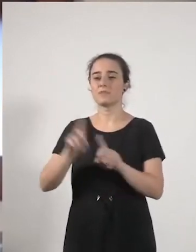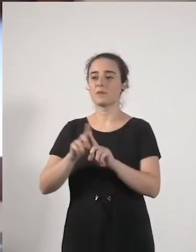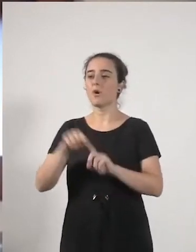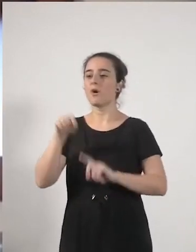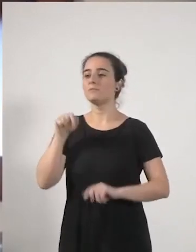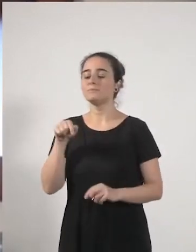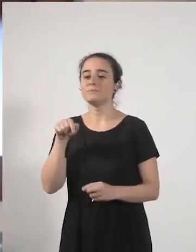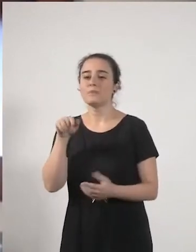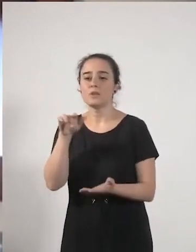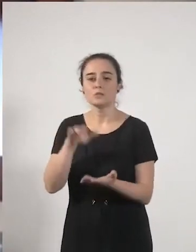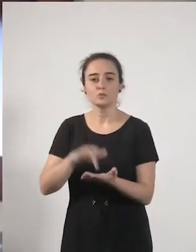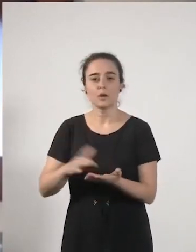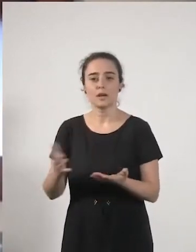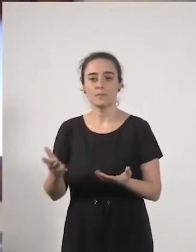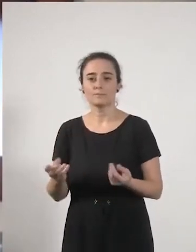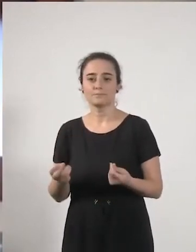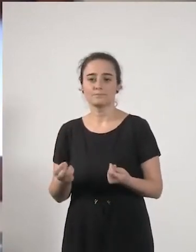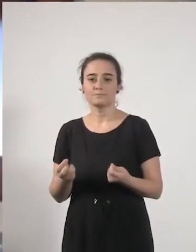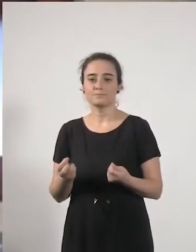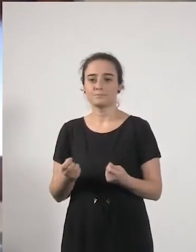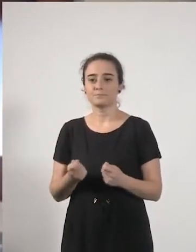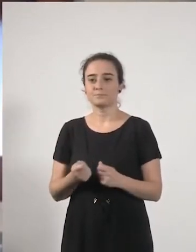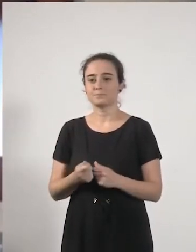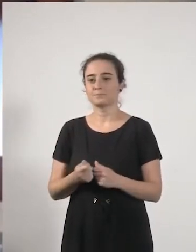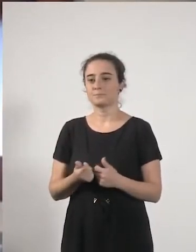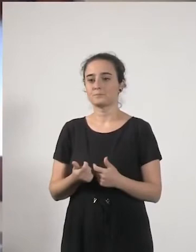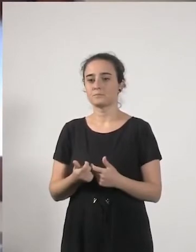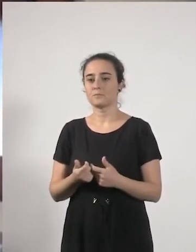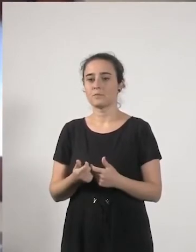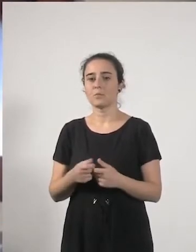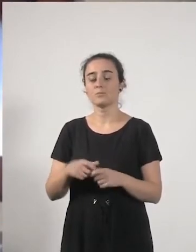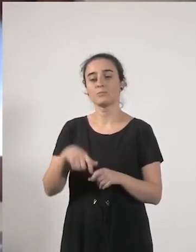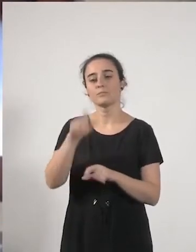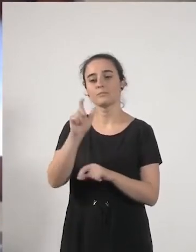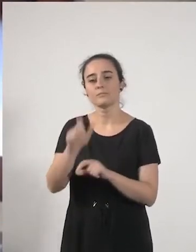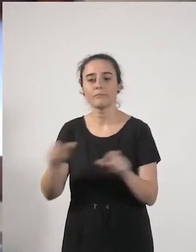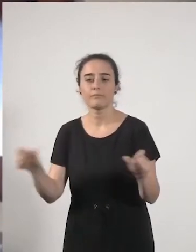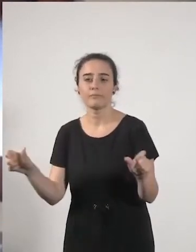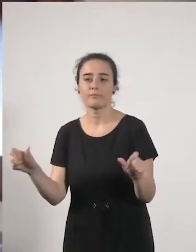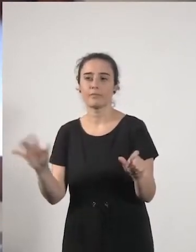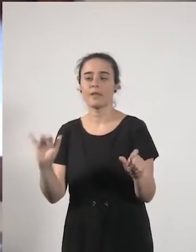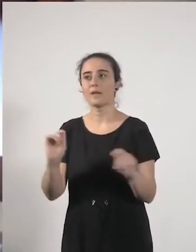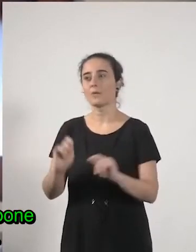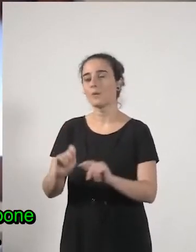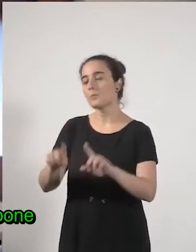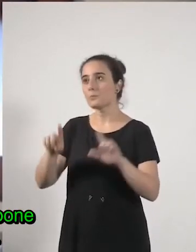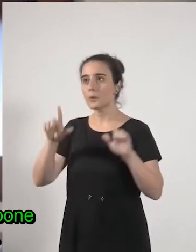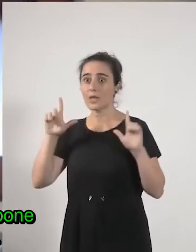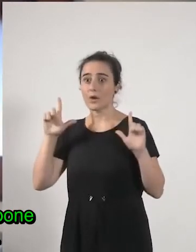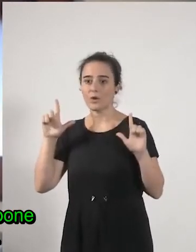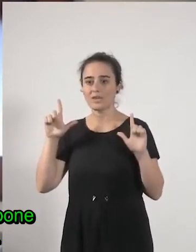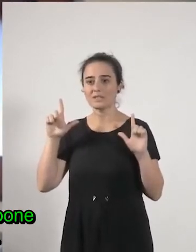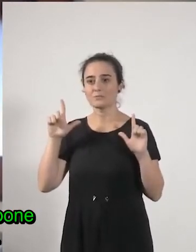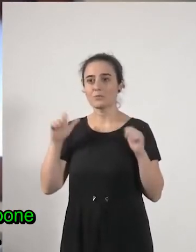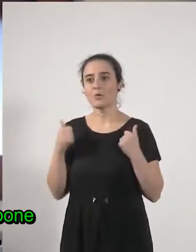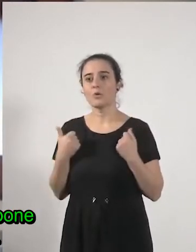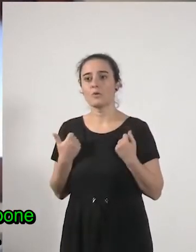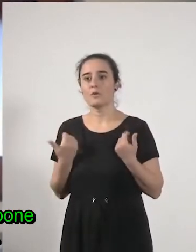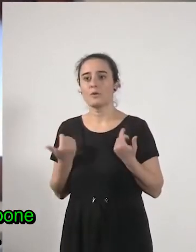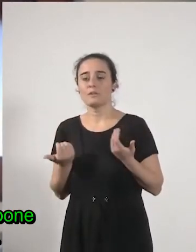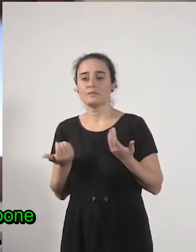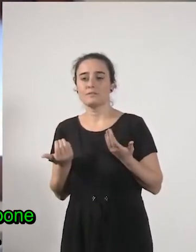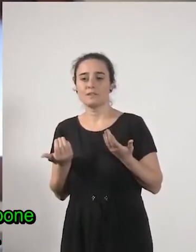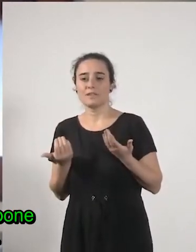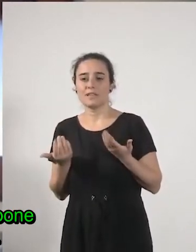bueno pues que la ciudadanía adquiere protagonismo y que entonces lo